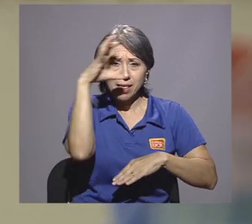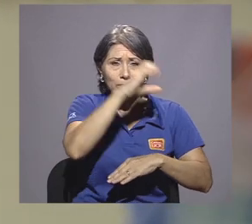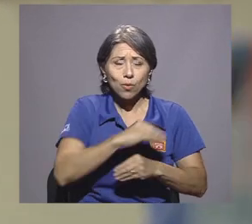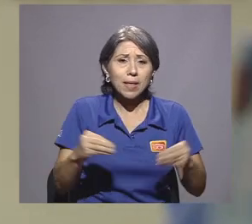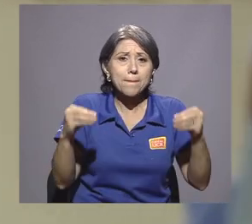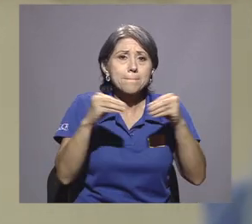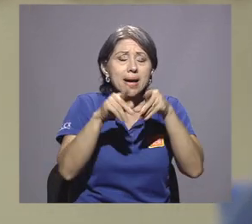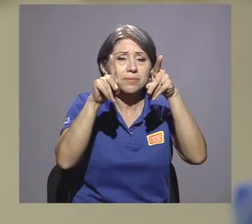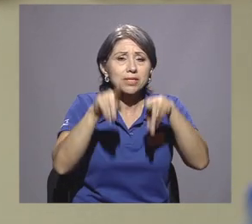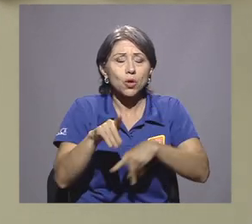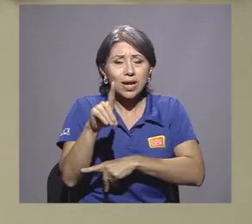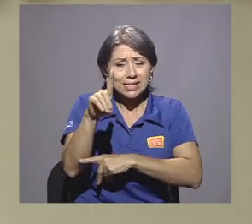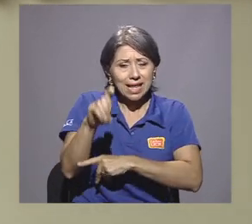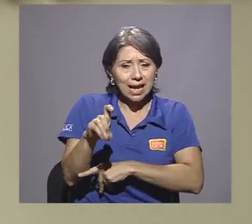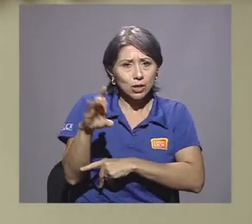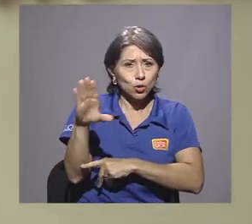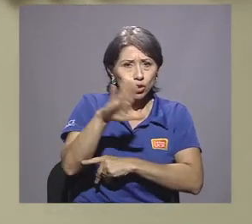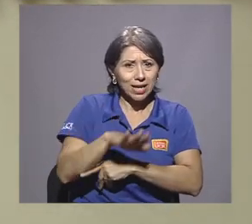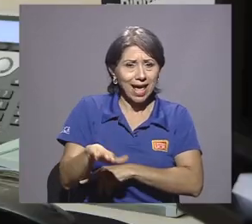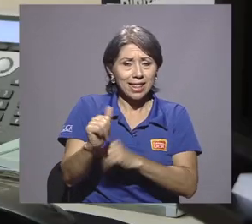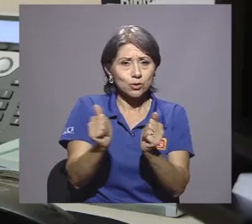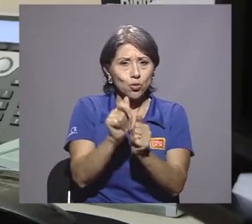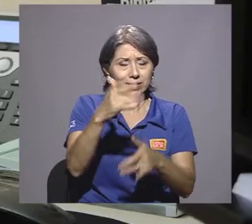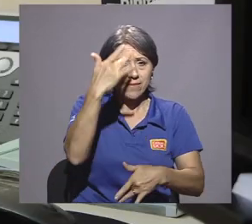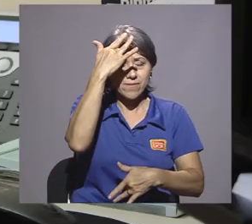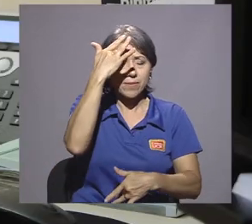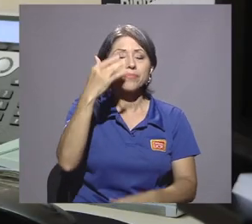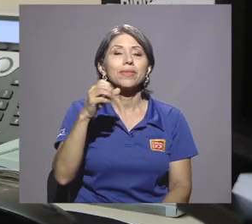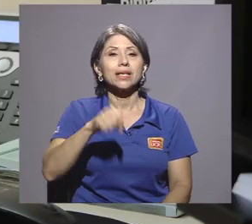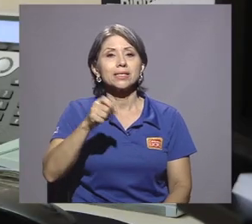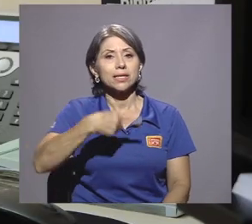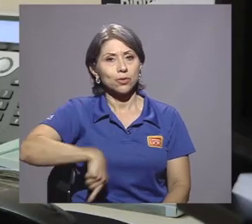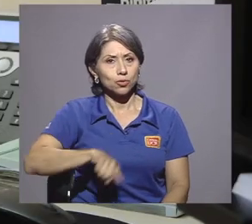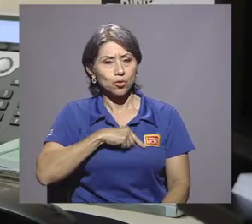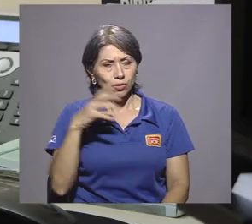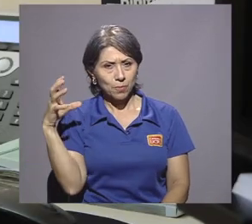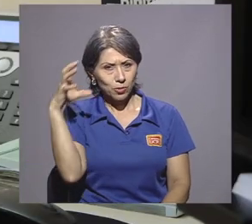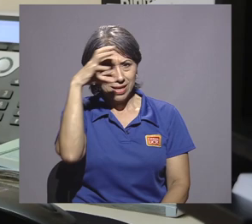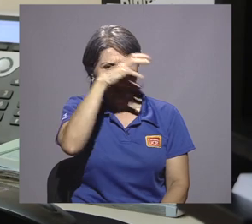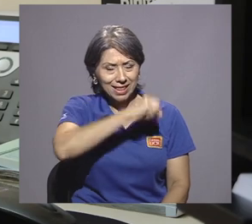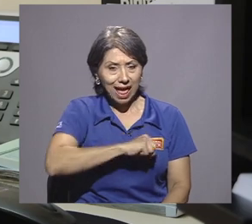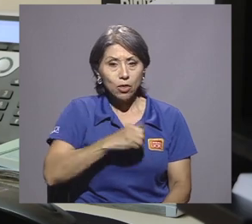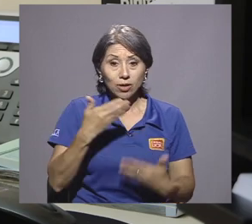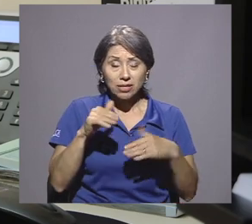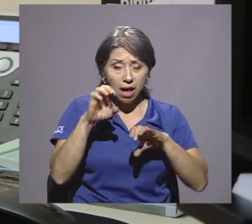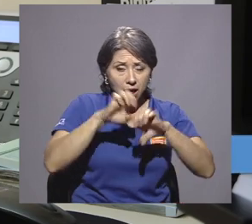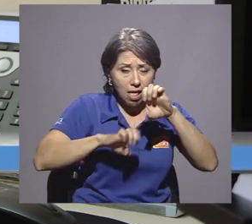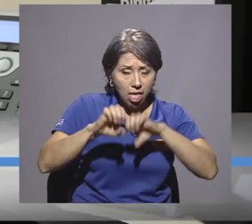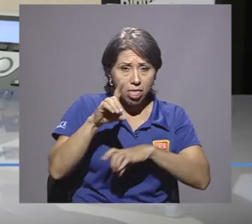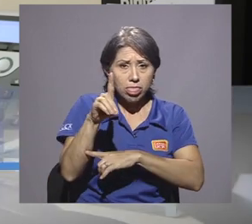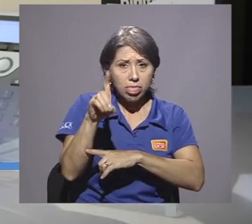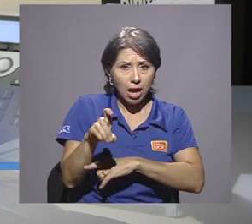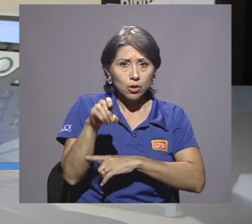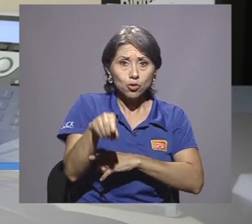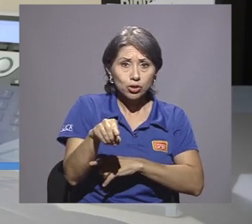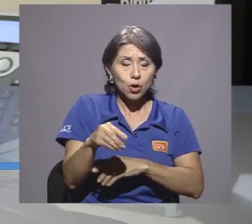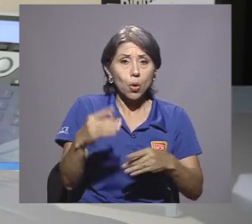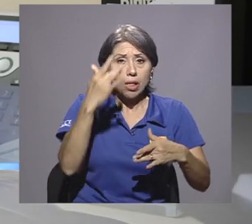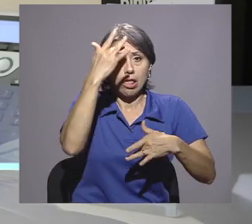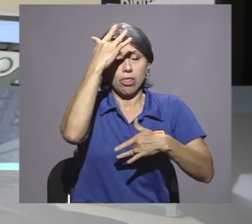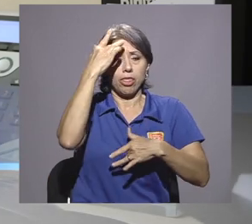diagnósticos. Hemos detectado que en efecto los diagnósticos que se realizan en esta línea cada vez van